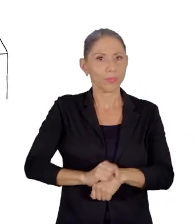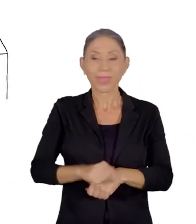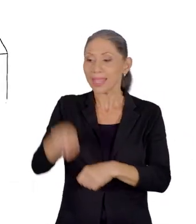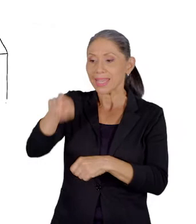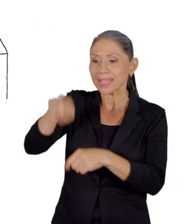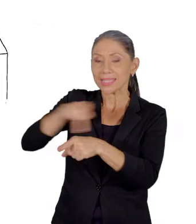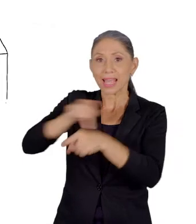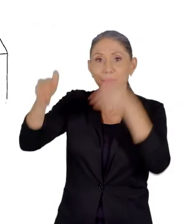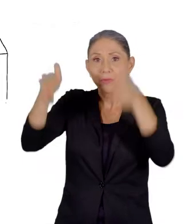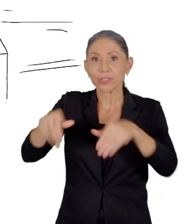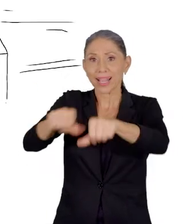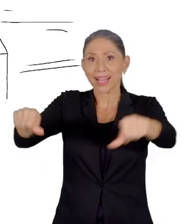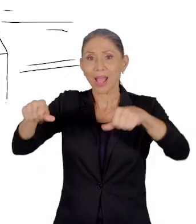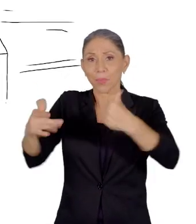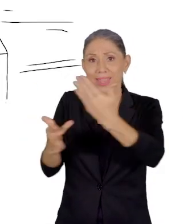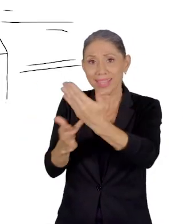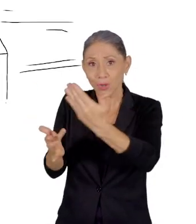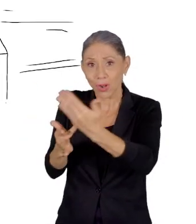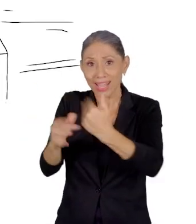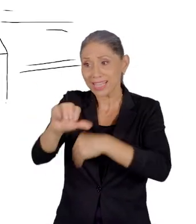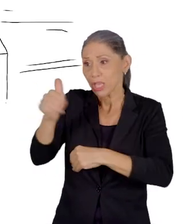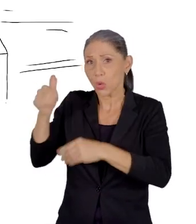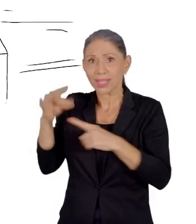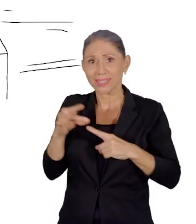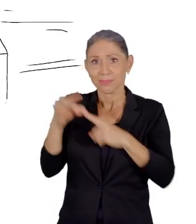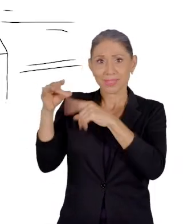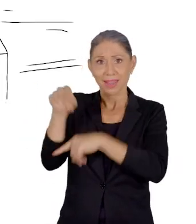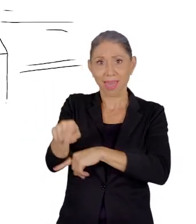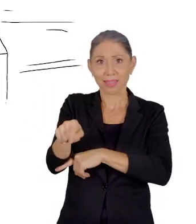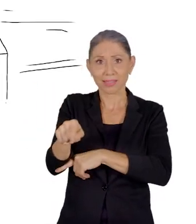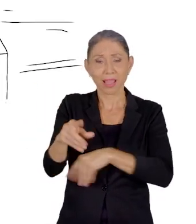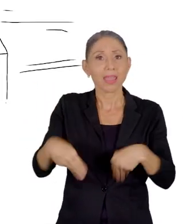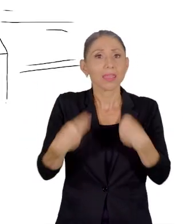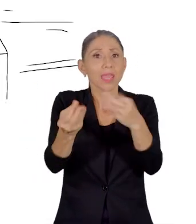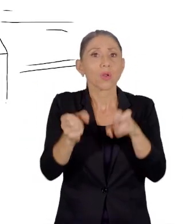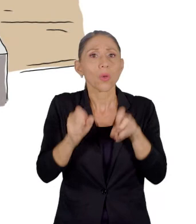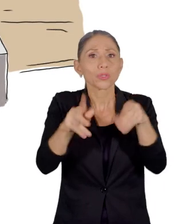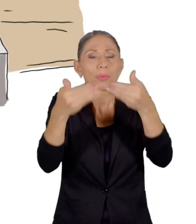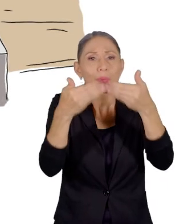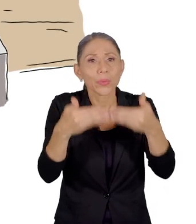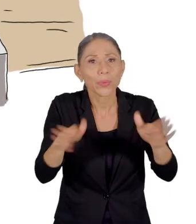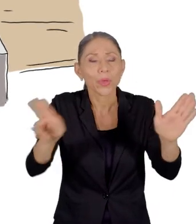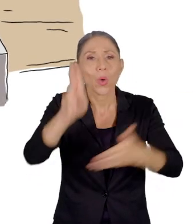profesionales en el campo de las tecnologías y otras especialidades posibilitaron la apertura de la Universidad Técnica